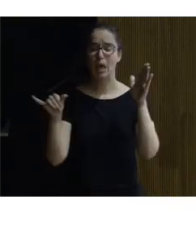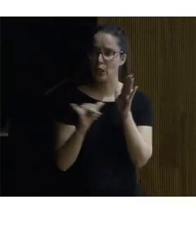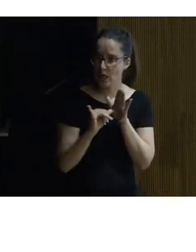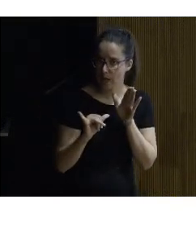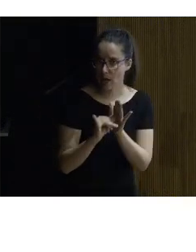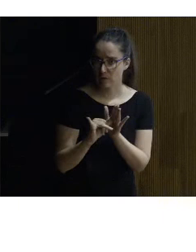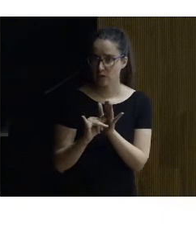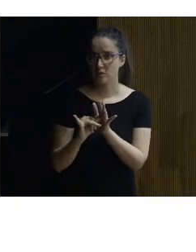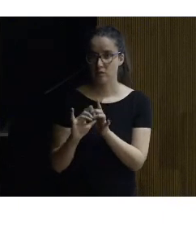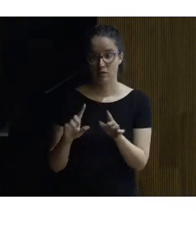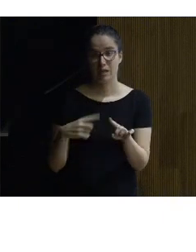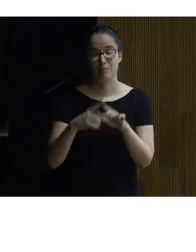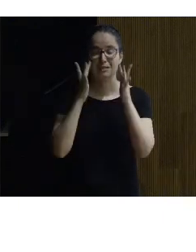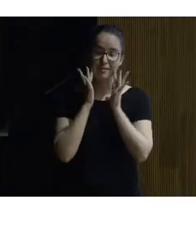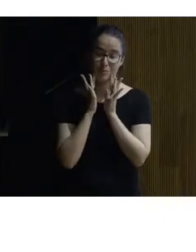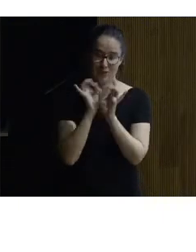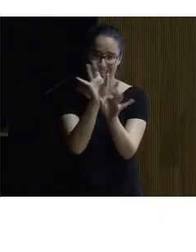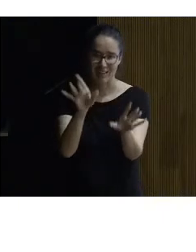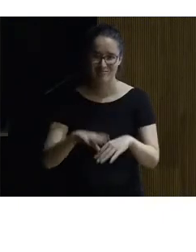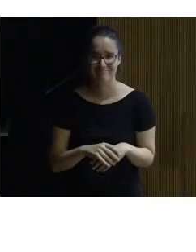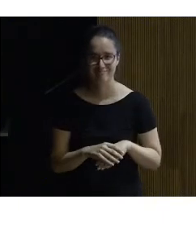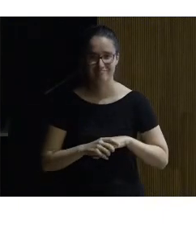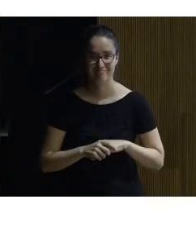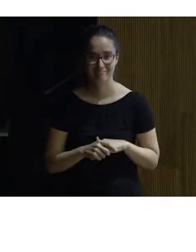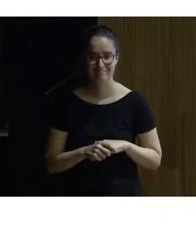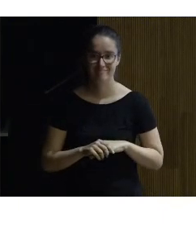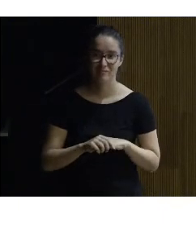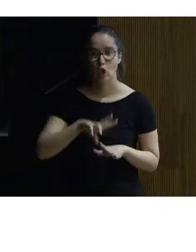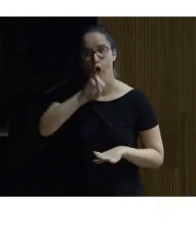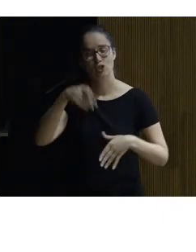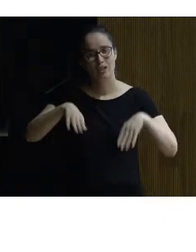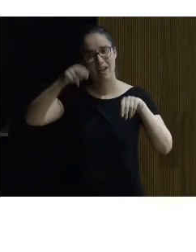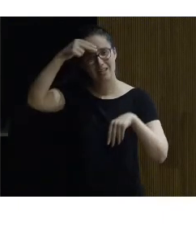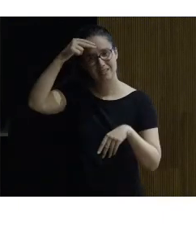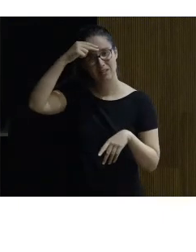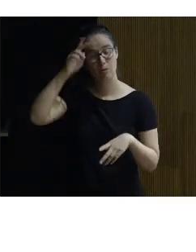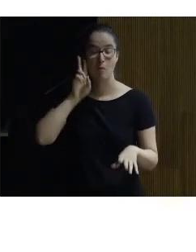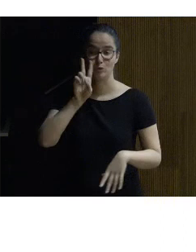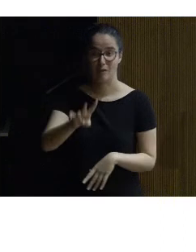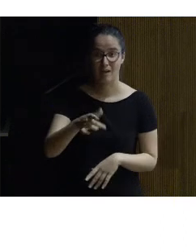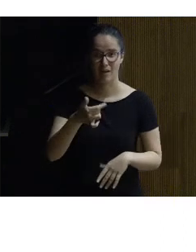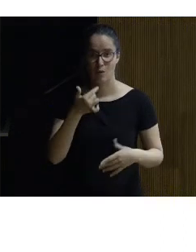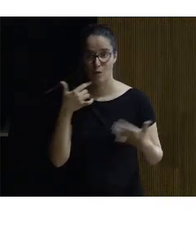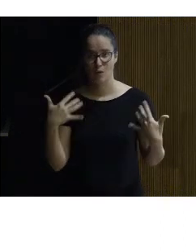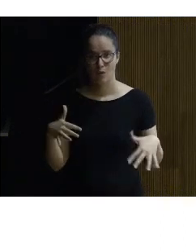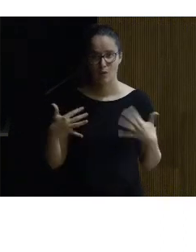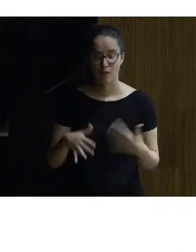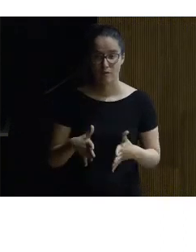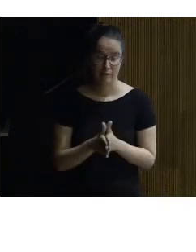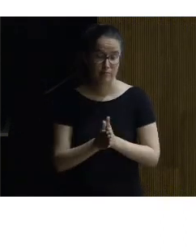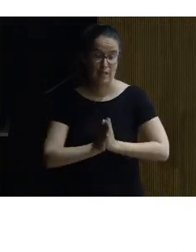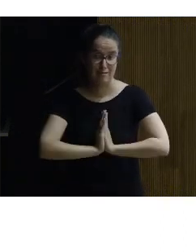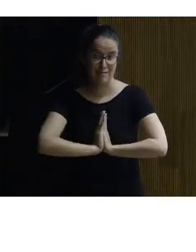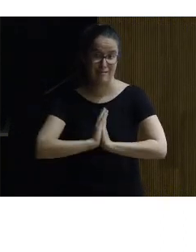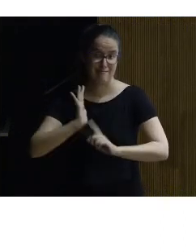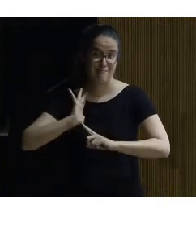y que además estén limpios claro nos vamos a otro castillo y de ver vamos a ver esto ancha es castilla ¿no?